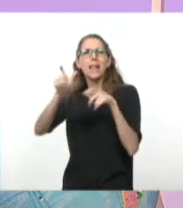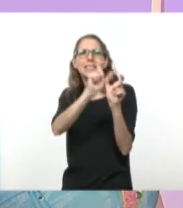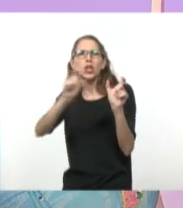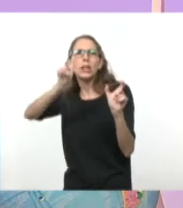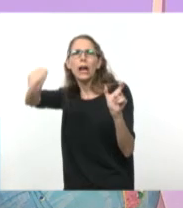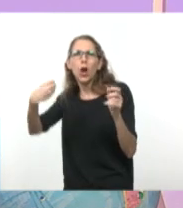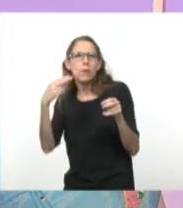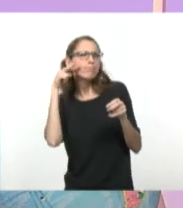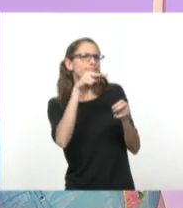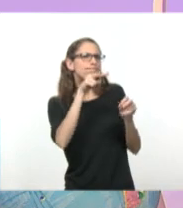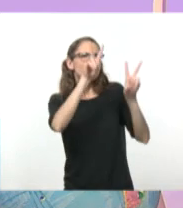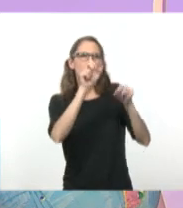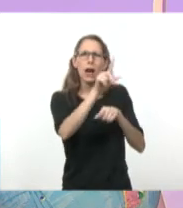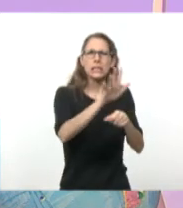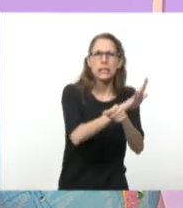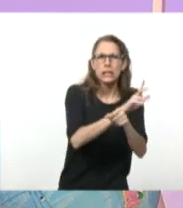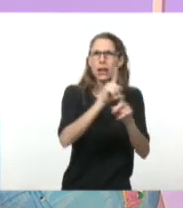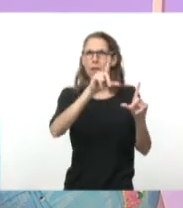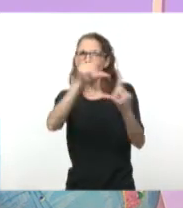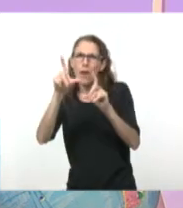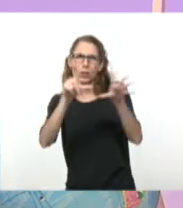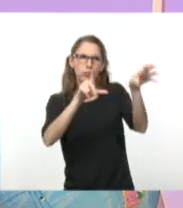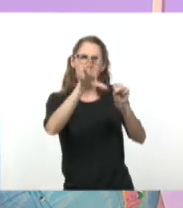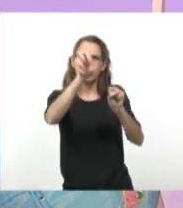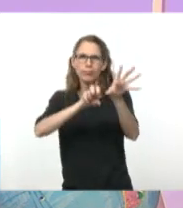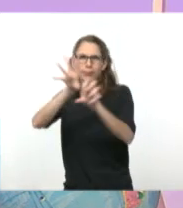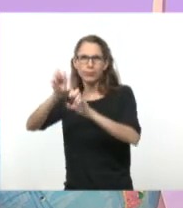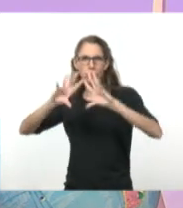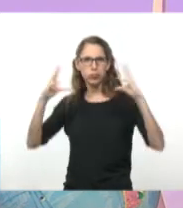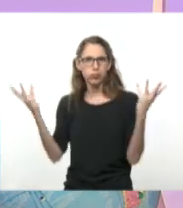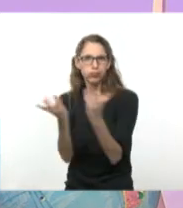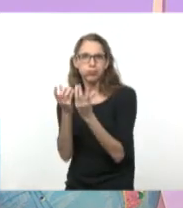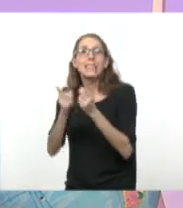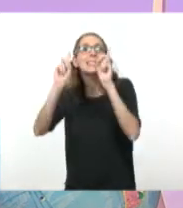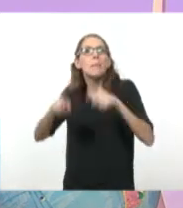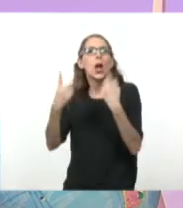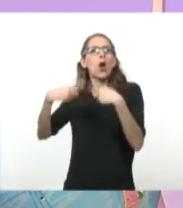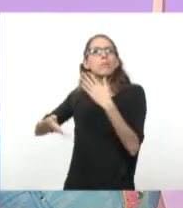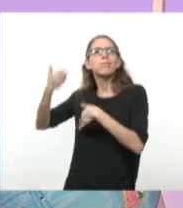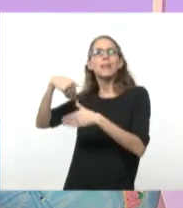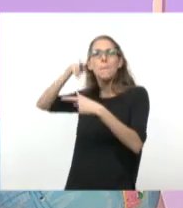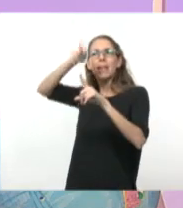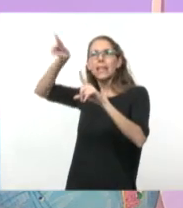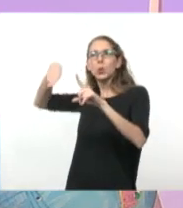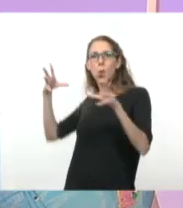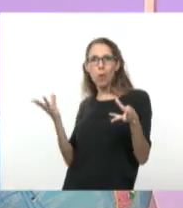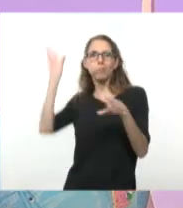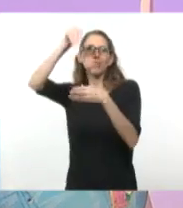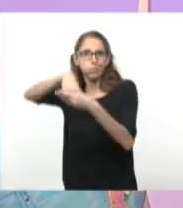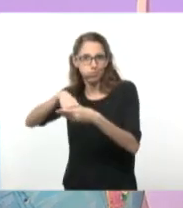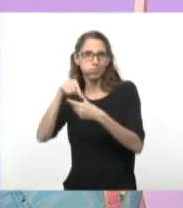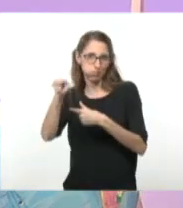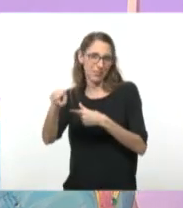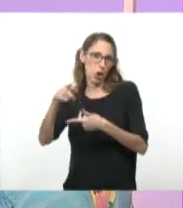está mirando toda esa herencia de la pintura. Claro, ahí tenemos algunos dibujos. Acá tenemos